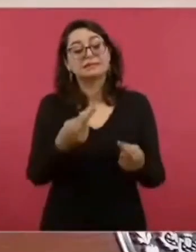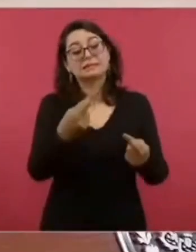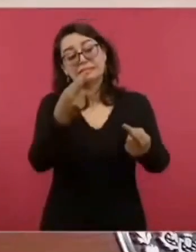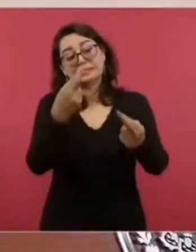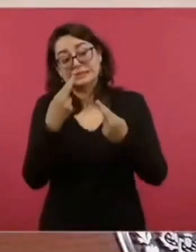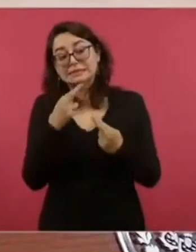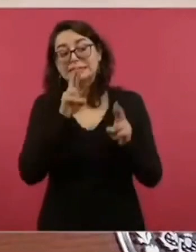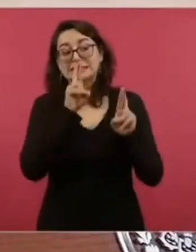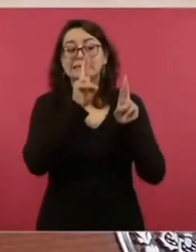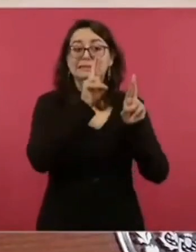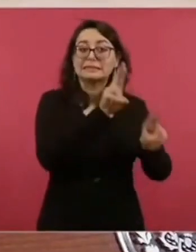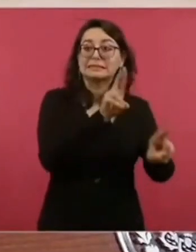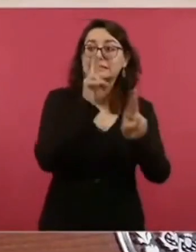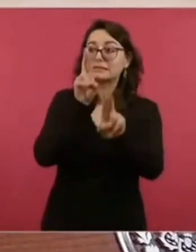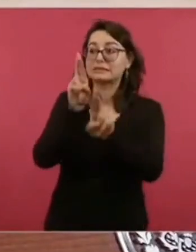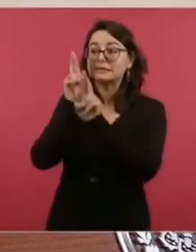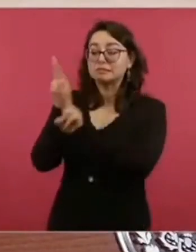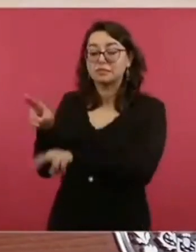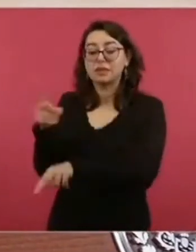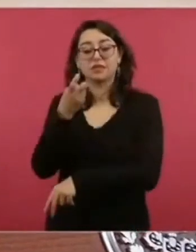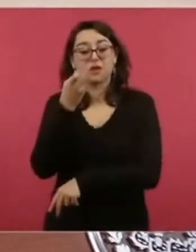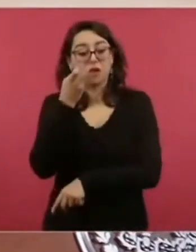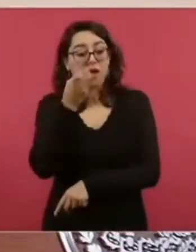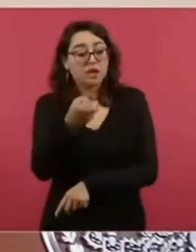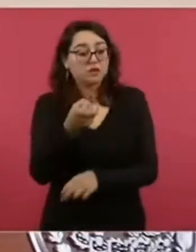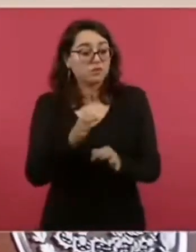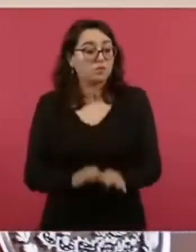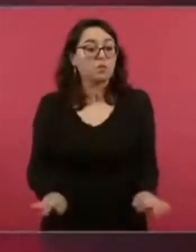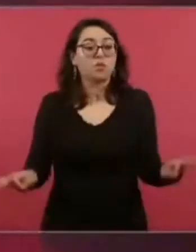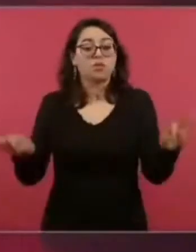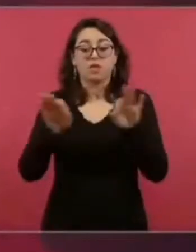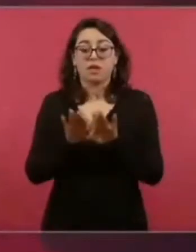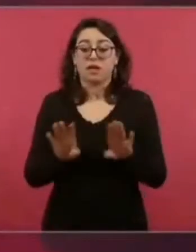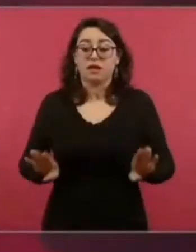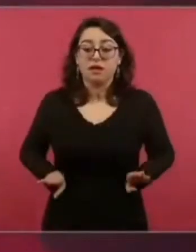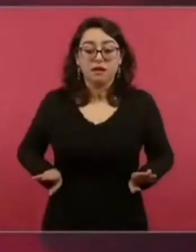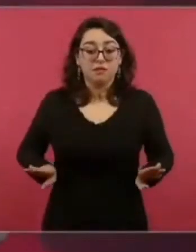parte, pues, de la pluralidad que hay.